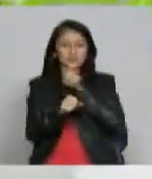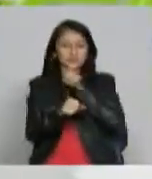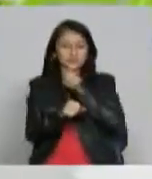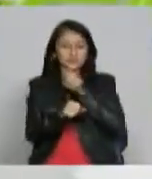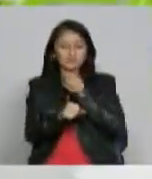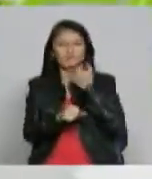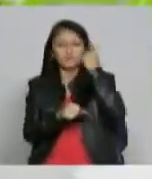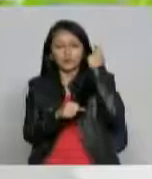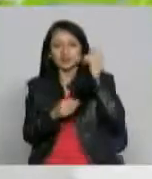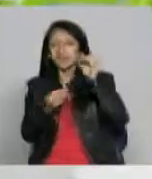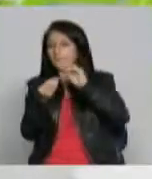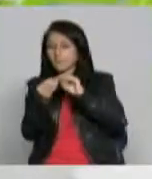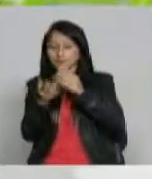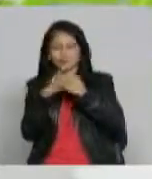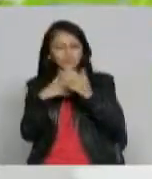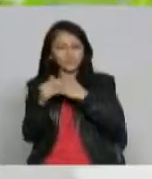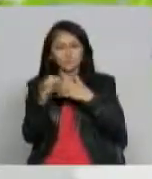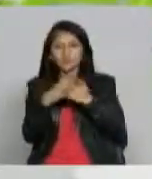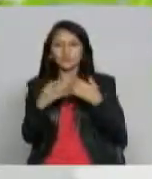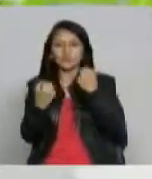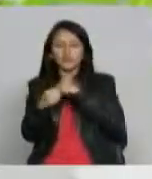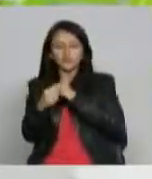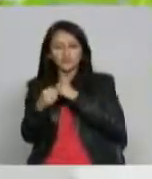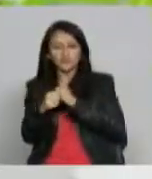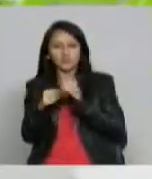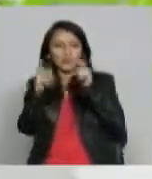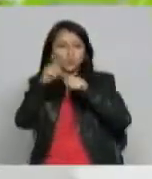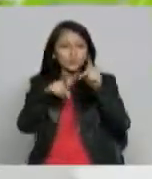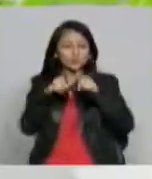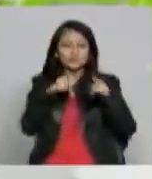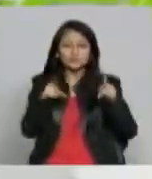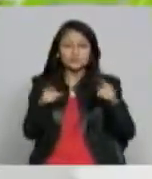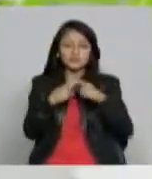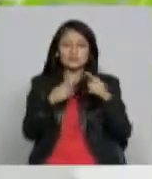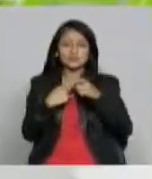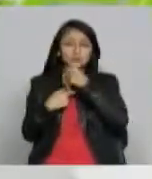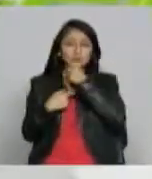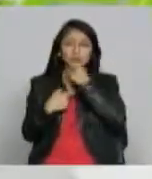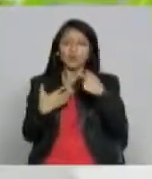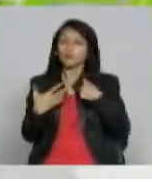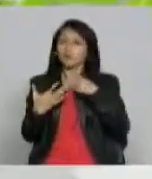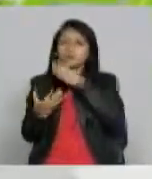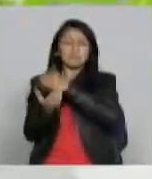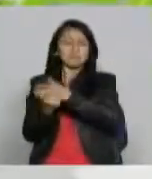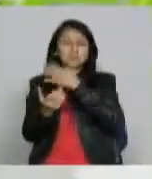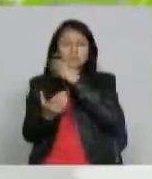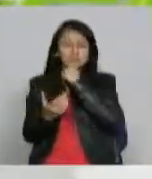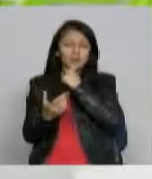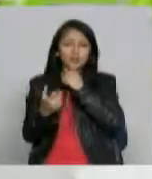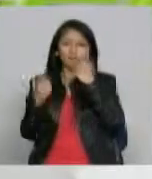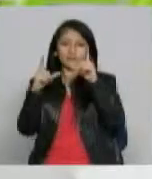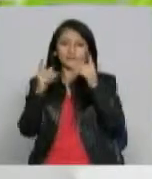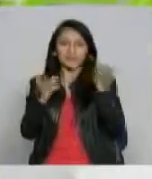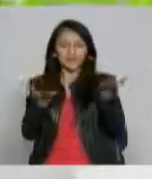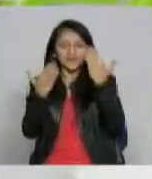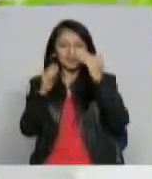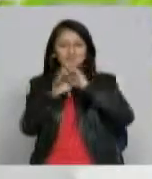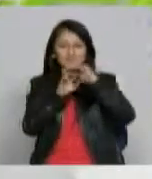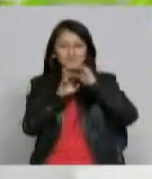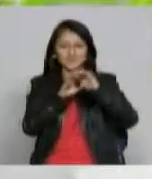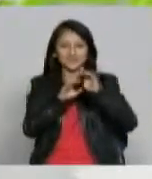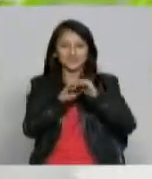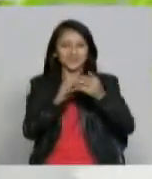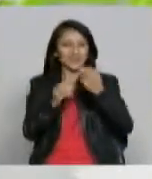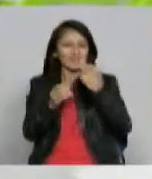de cerca de 100 periodistas para los que no han tenido la oportunidad de estar en Sala de Prensa no se impacienten les va a llegar la